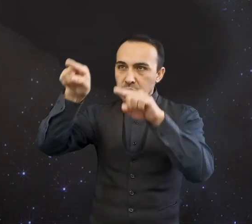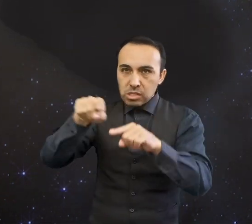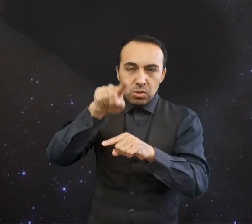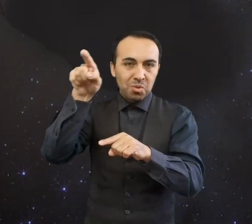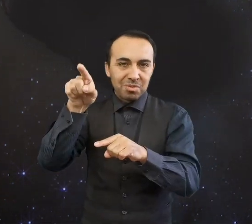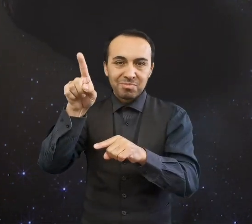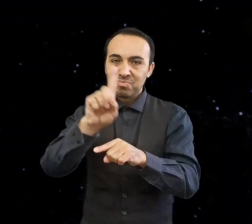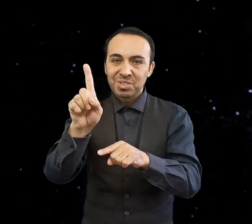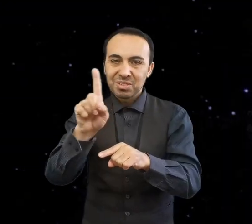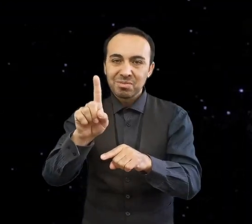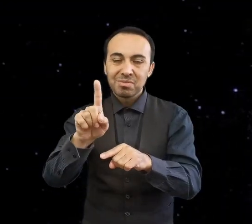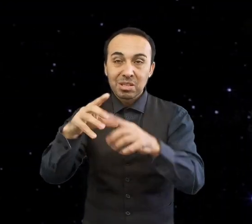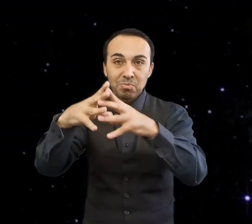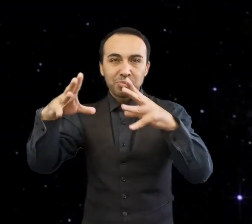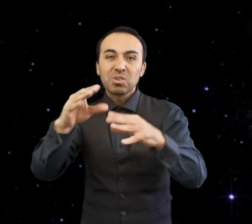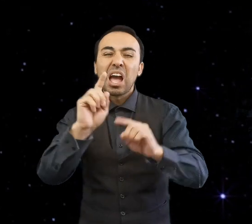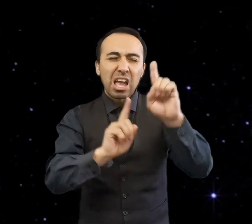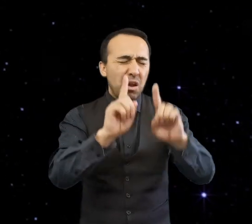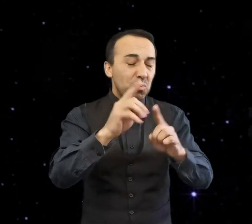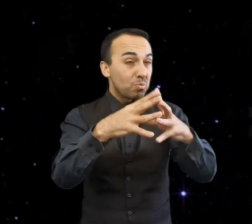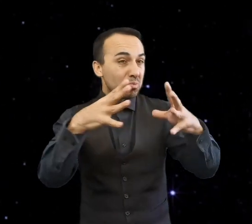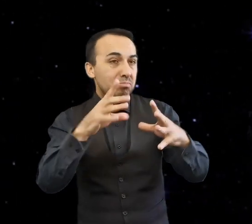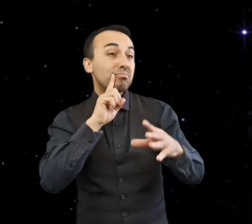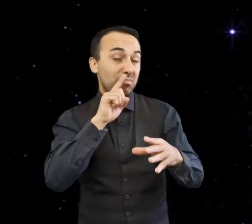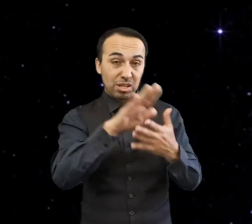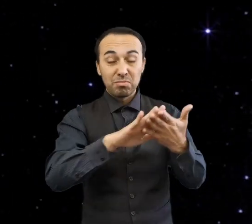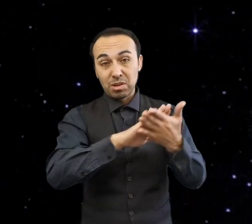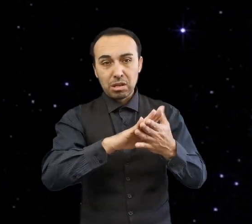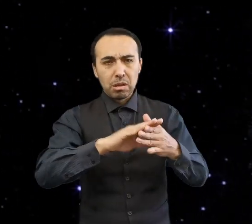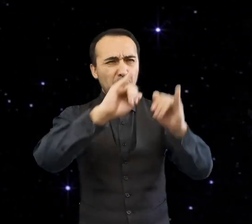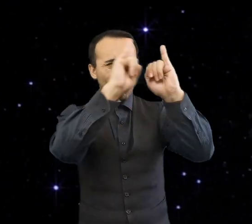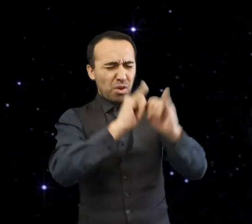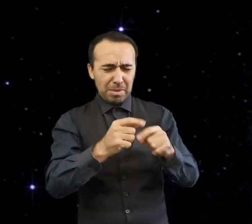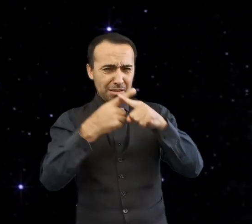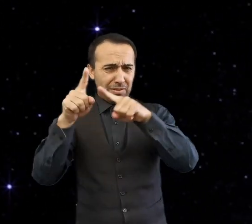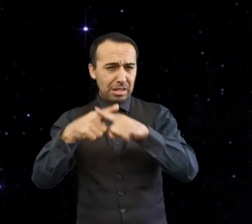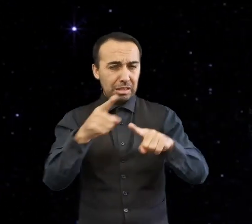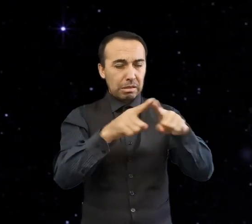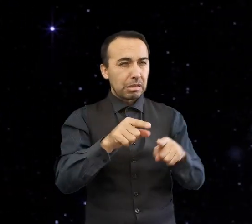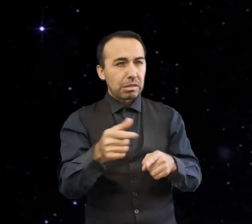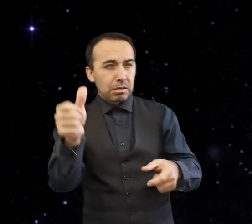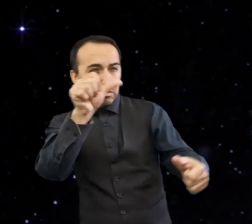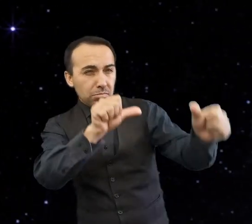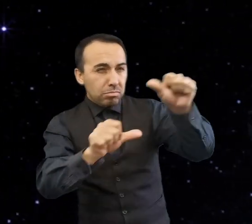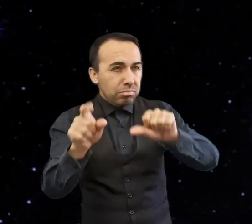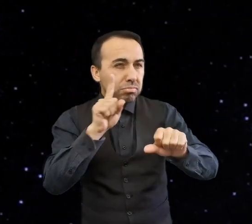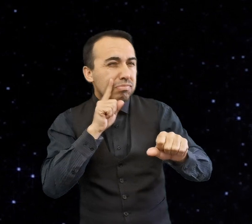irregulares. Su densidad es una propiedad fundamental para la comprensión de su composición y estructura interna.